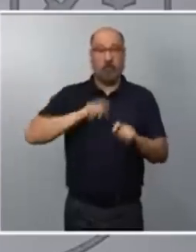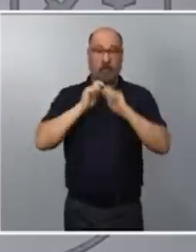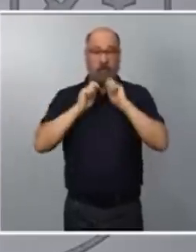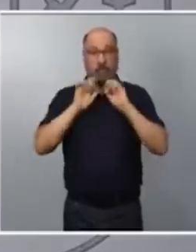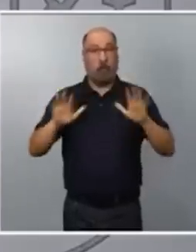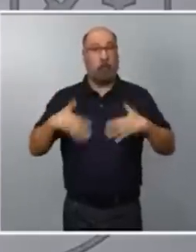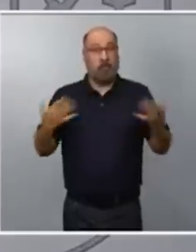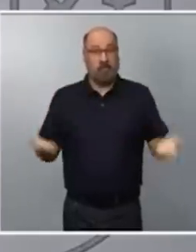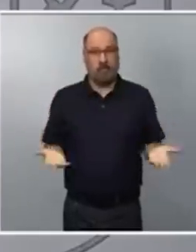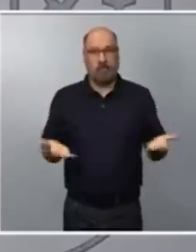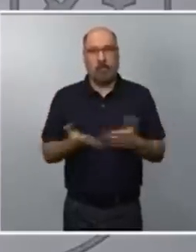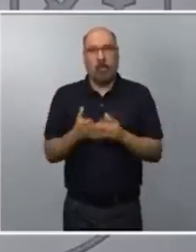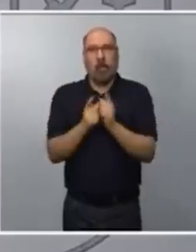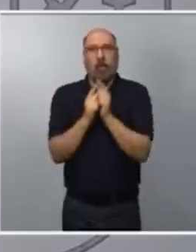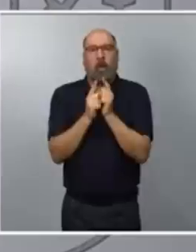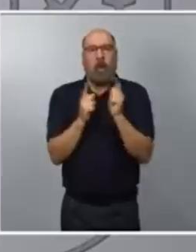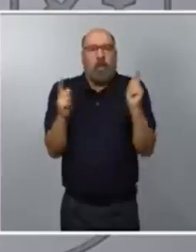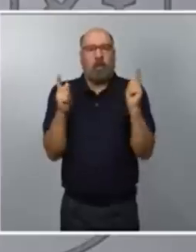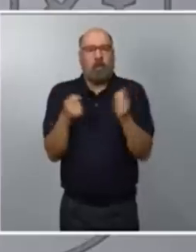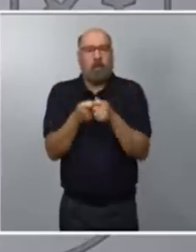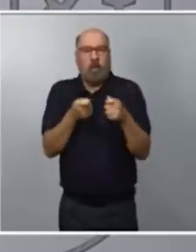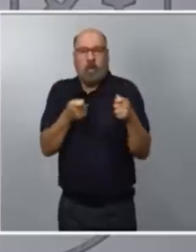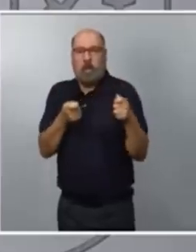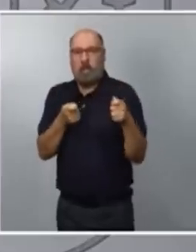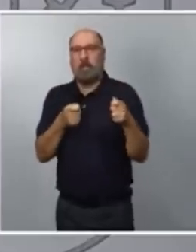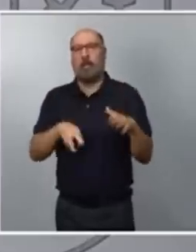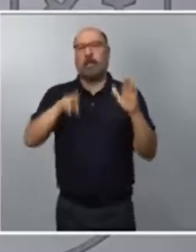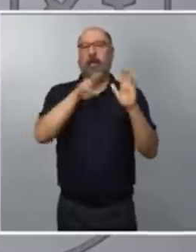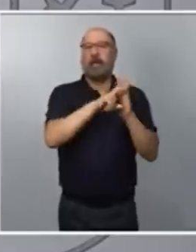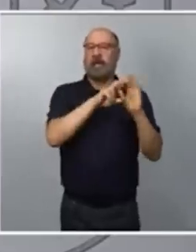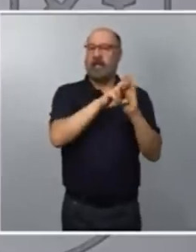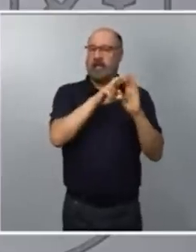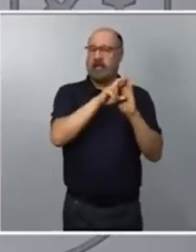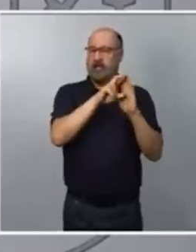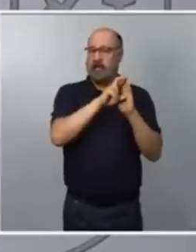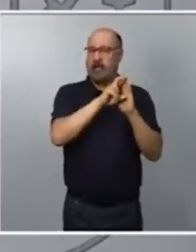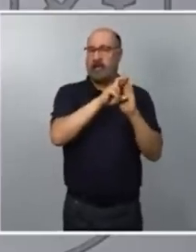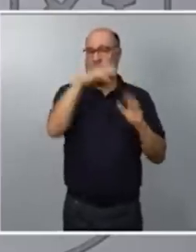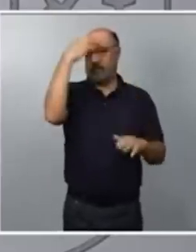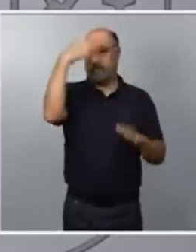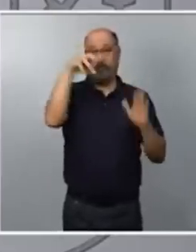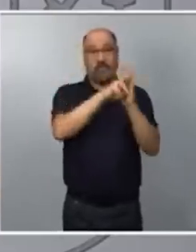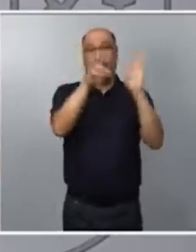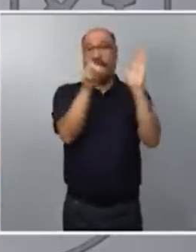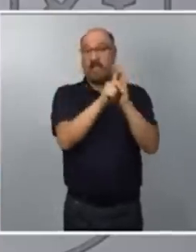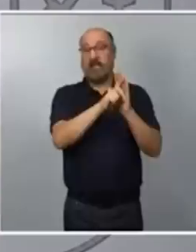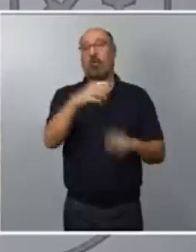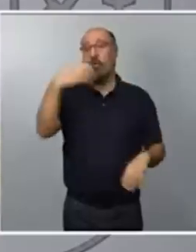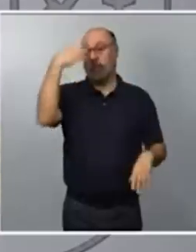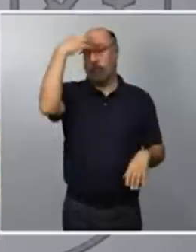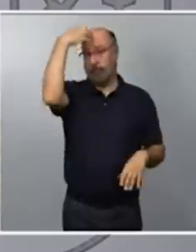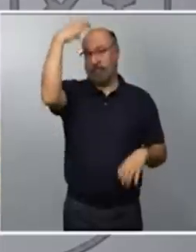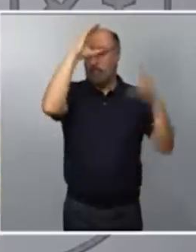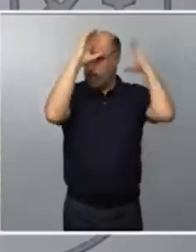que se pueda estirar tanto el Real Decreto de Protocolo en nuestro país. Es que este es un Real Decreto